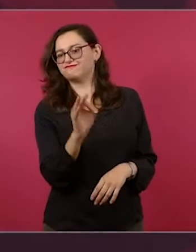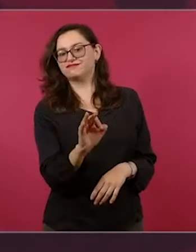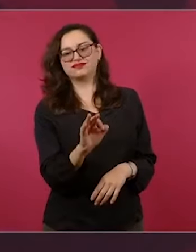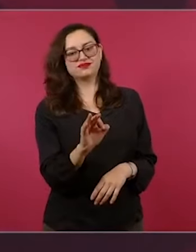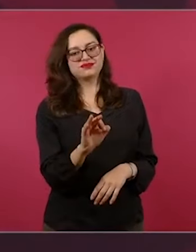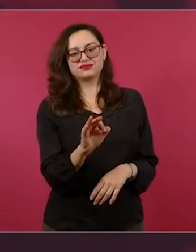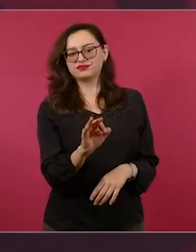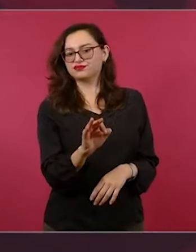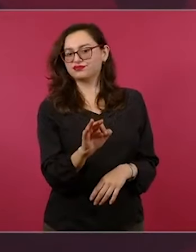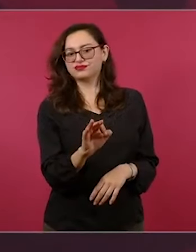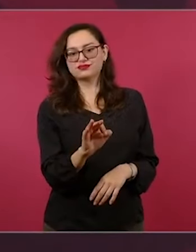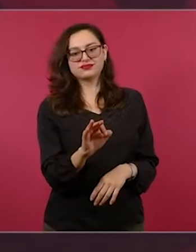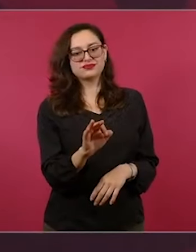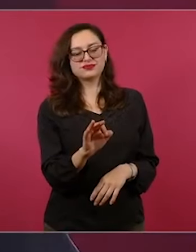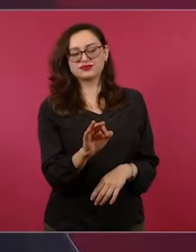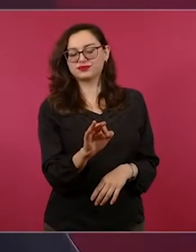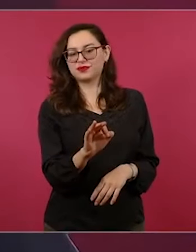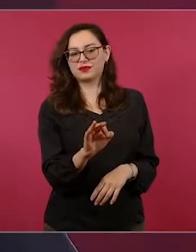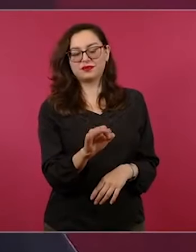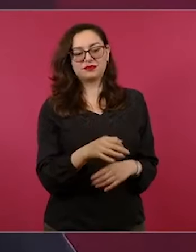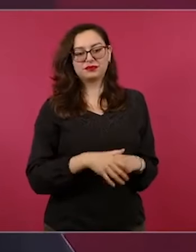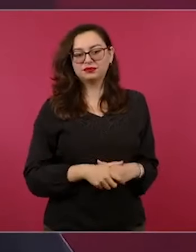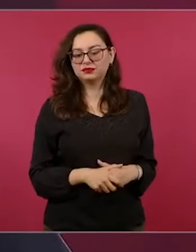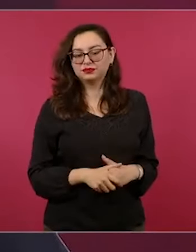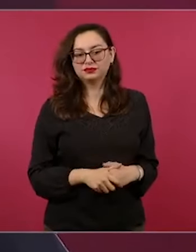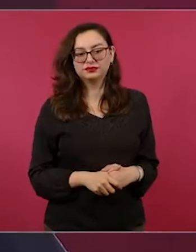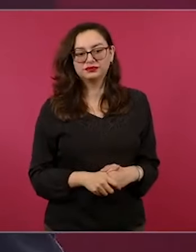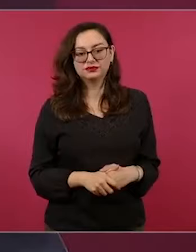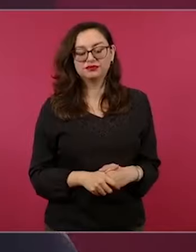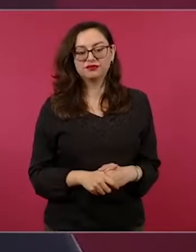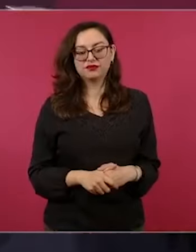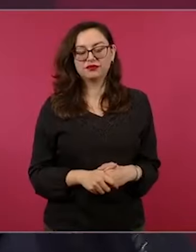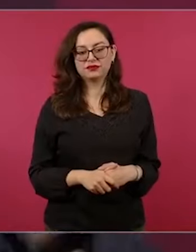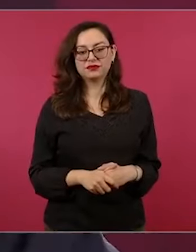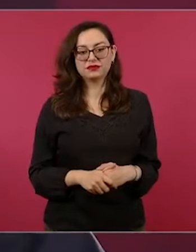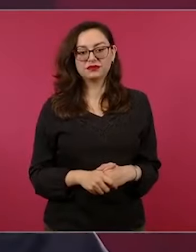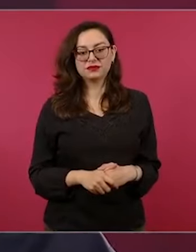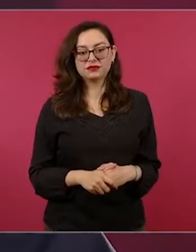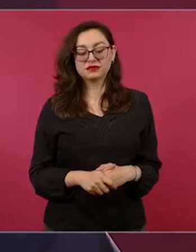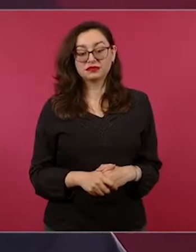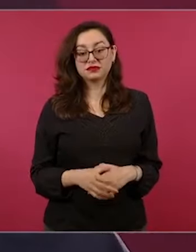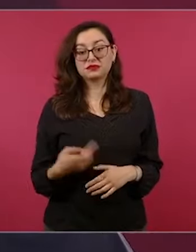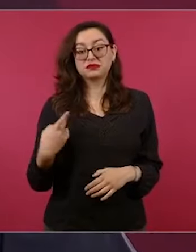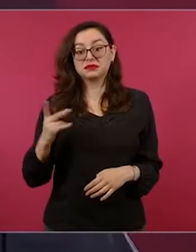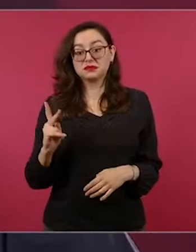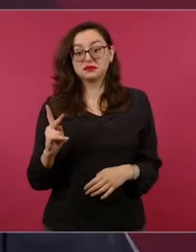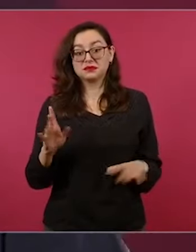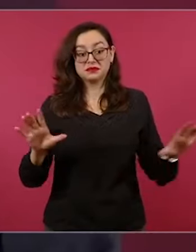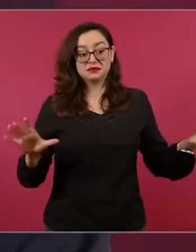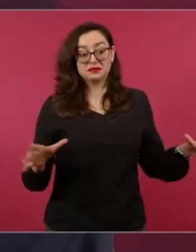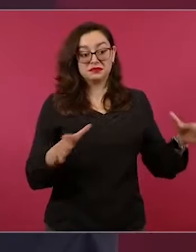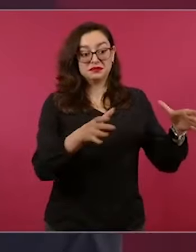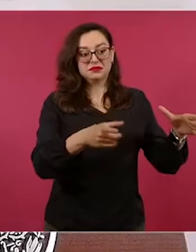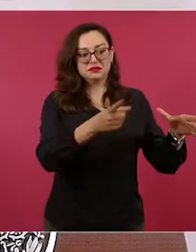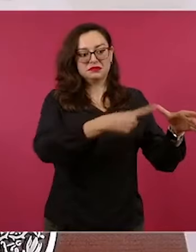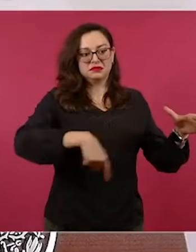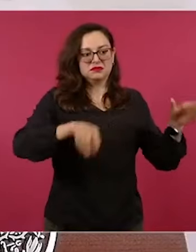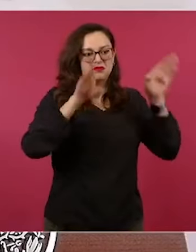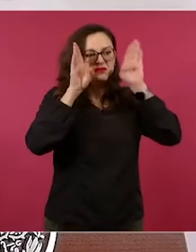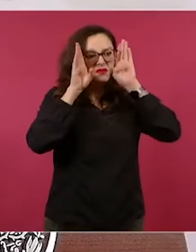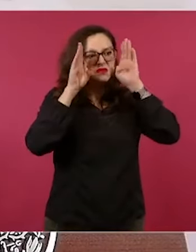pero en el pensamiento conservador eso